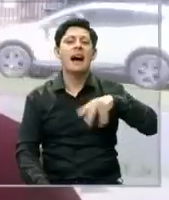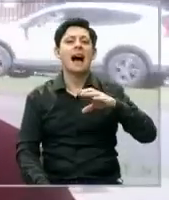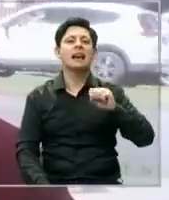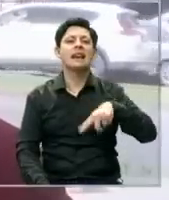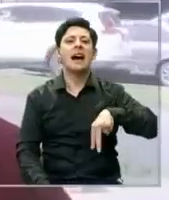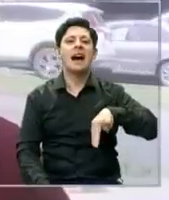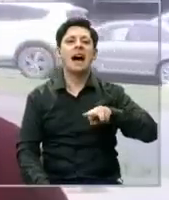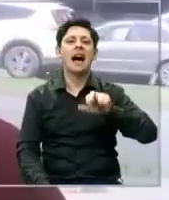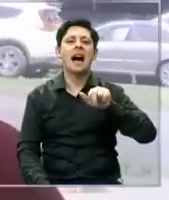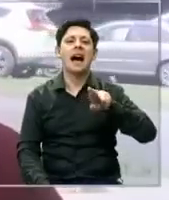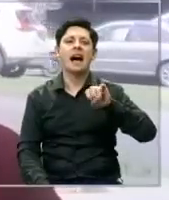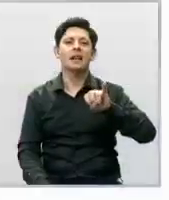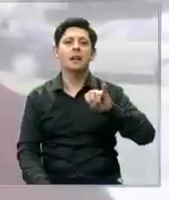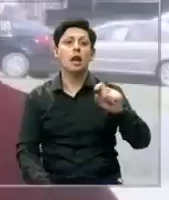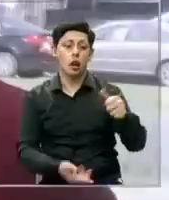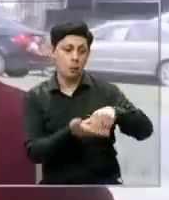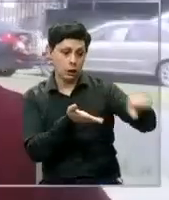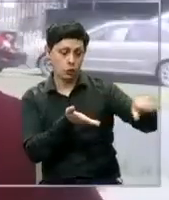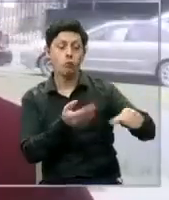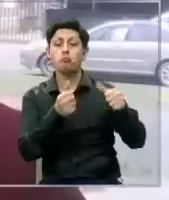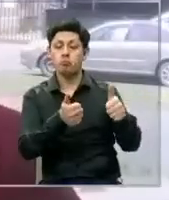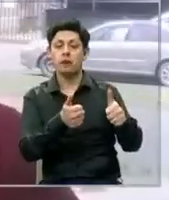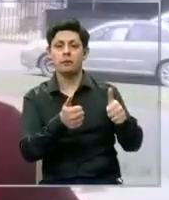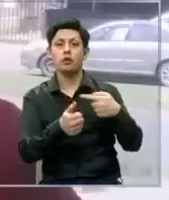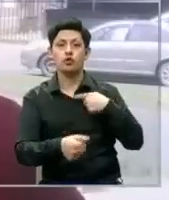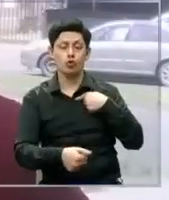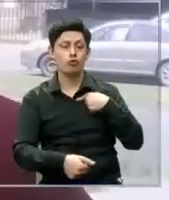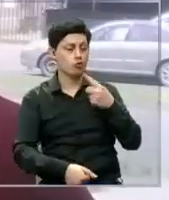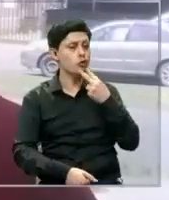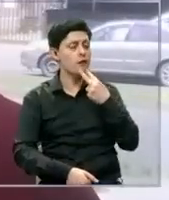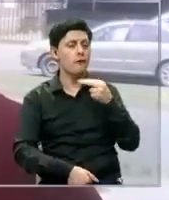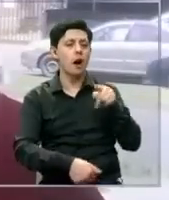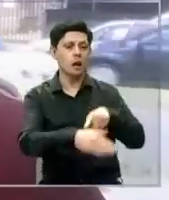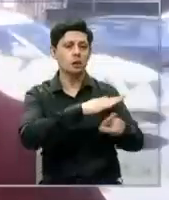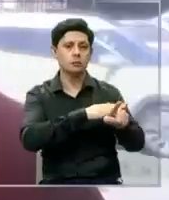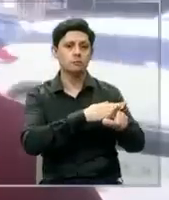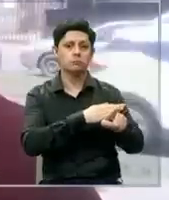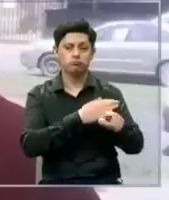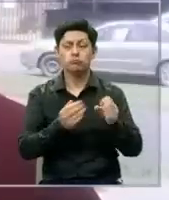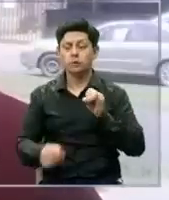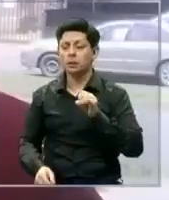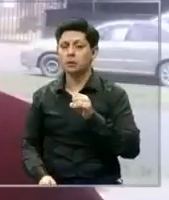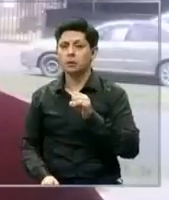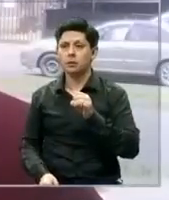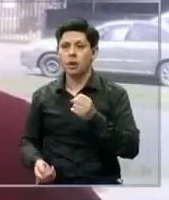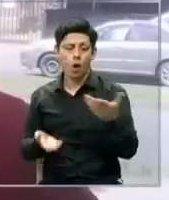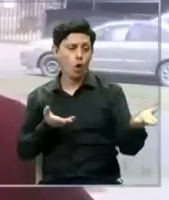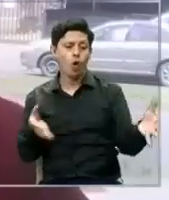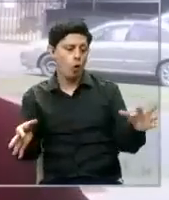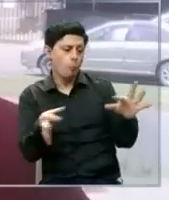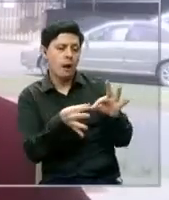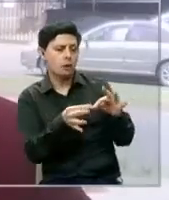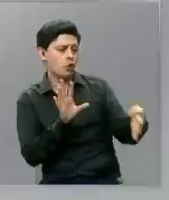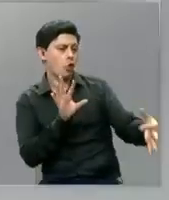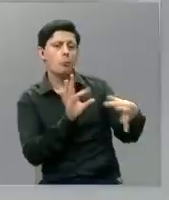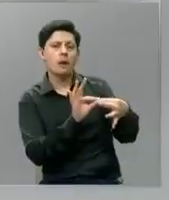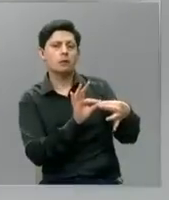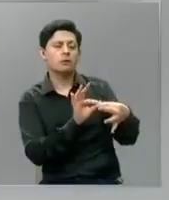solo me arrendó de buena fe, yo vivo ahí y comparto gastos con algunos amigos.